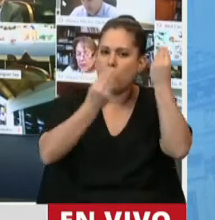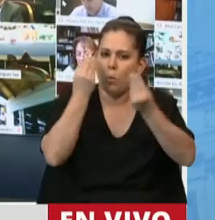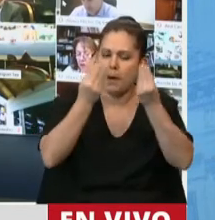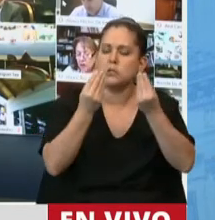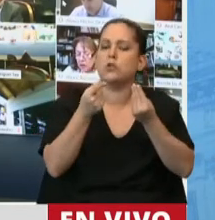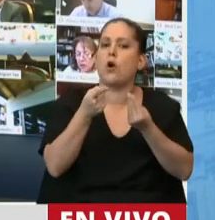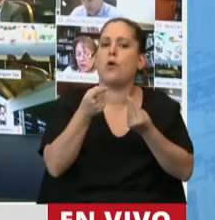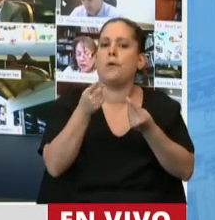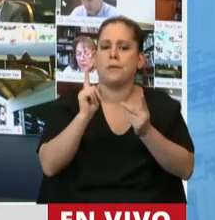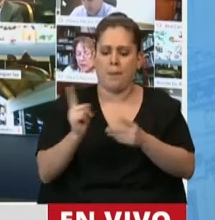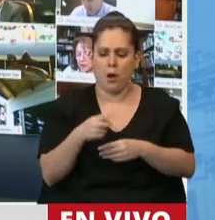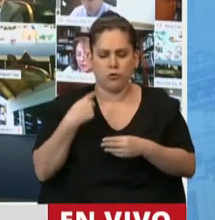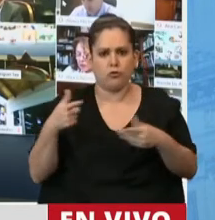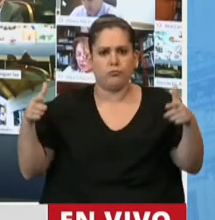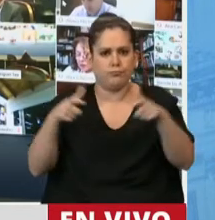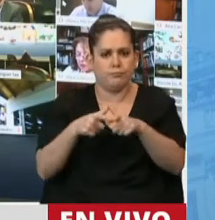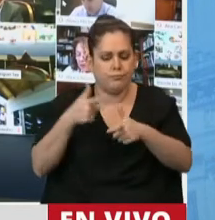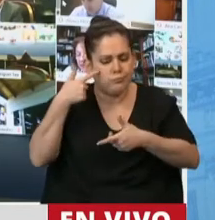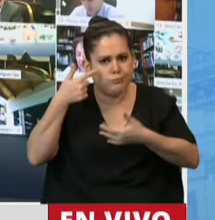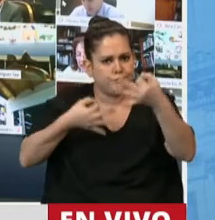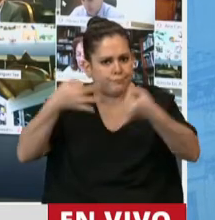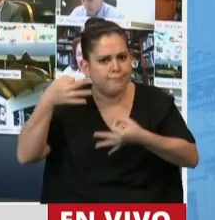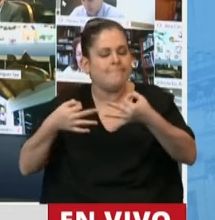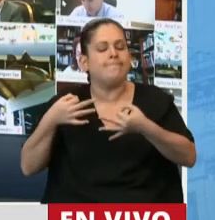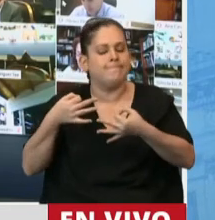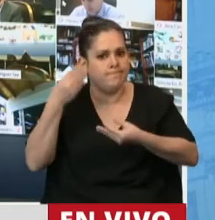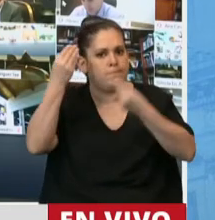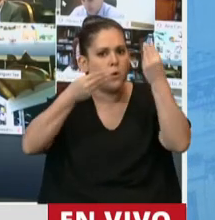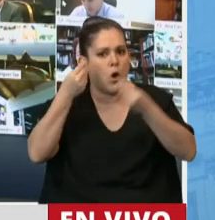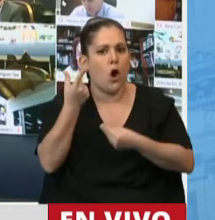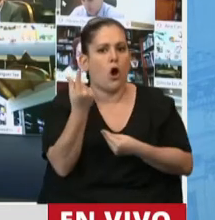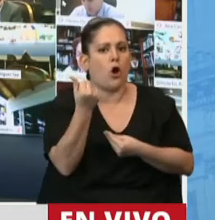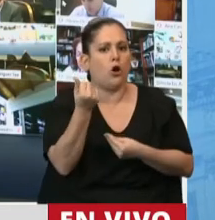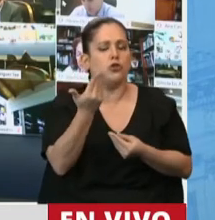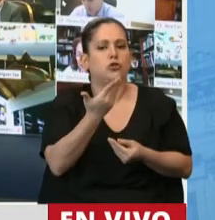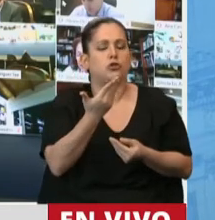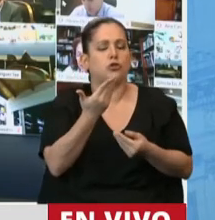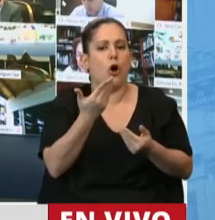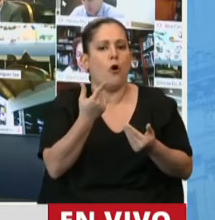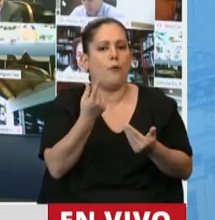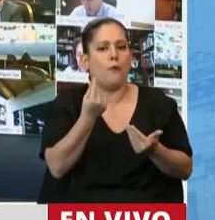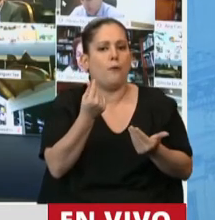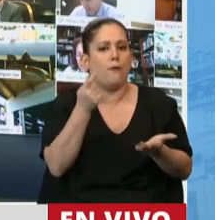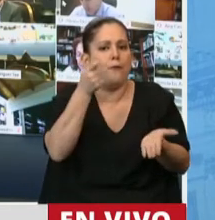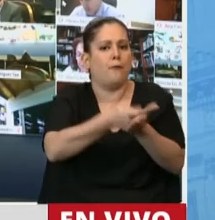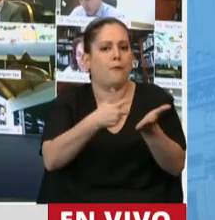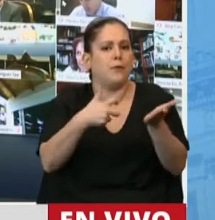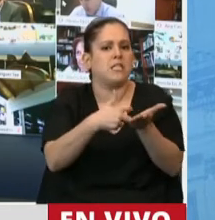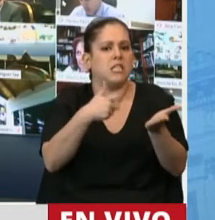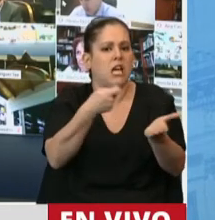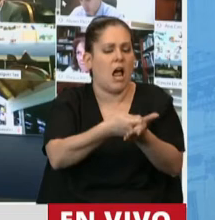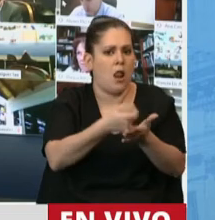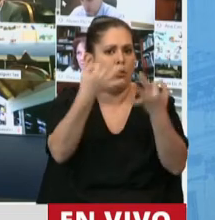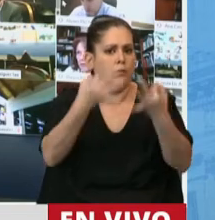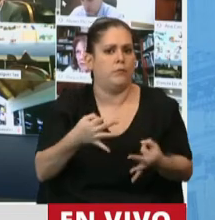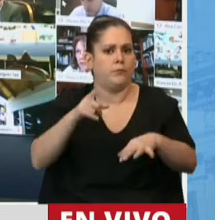supuesto, cuando lo analizamos a todos nos preocupa, que es el costo fiscal. Es un costo fiscal representativo en un momento difícil